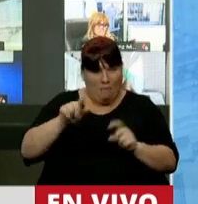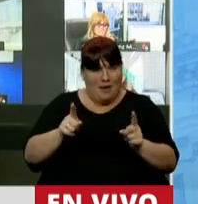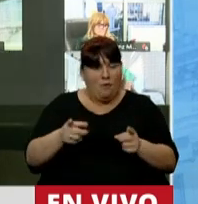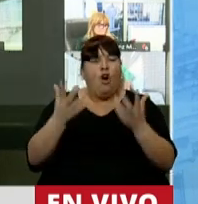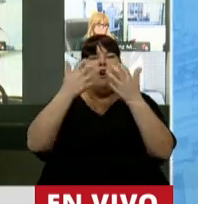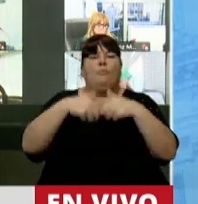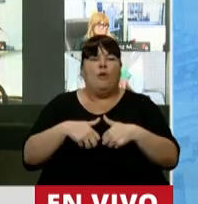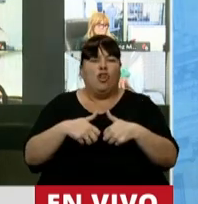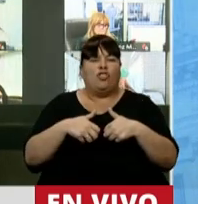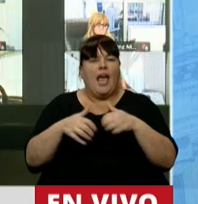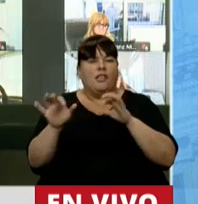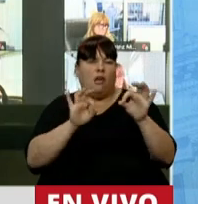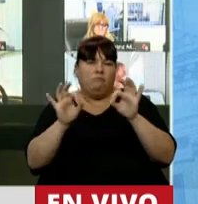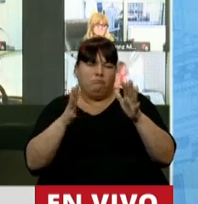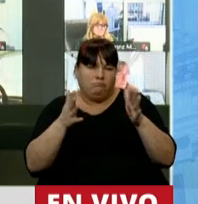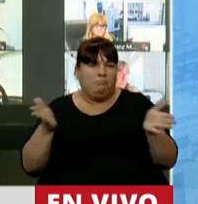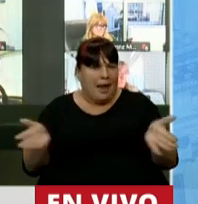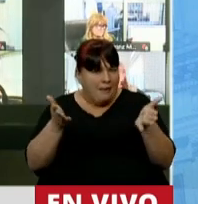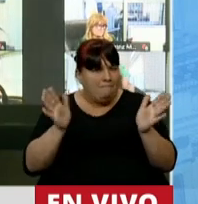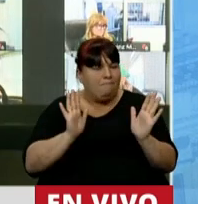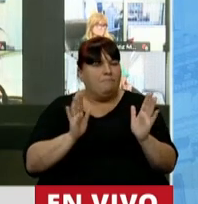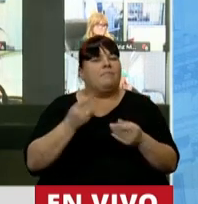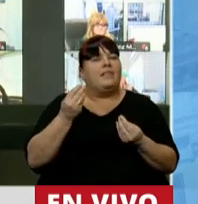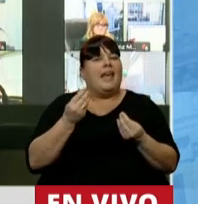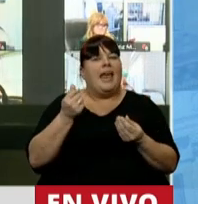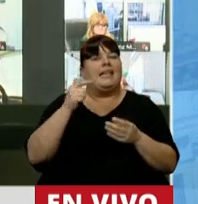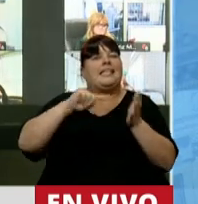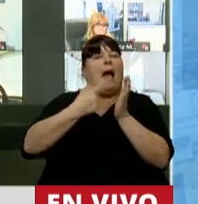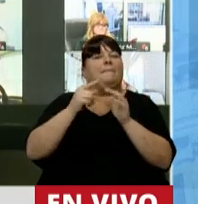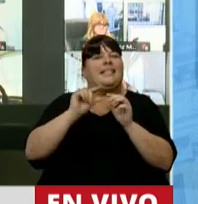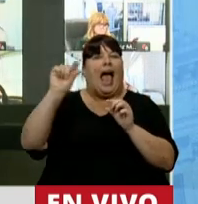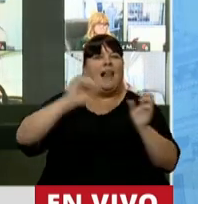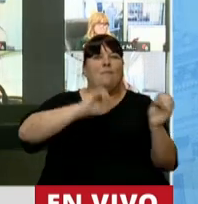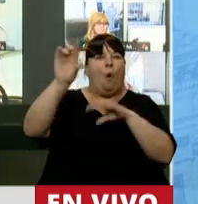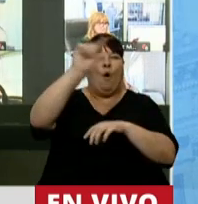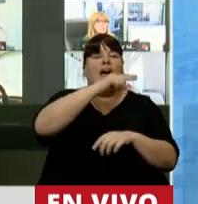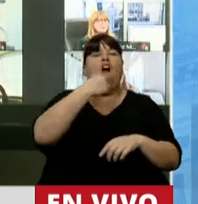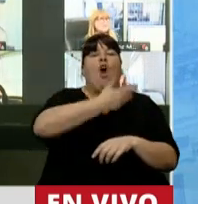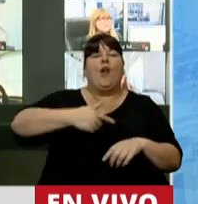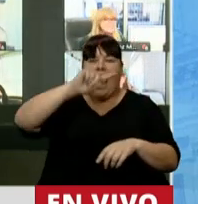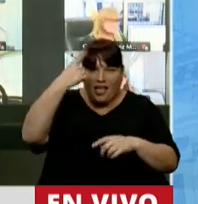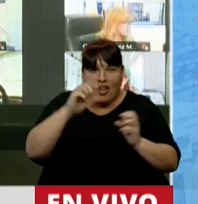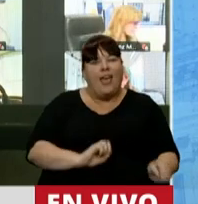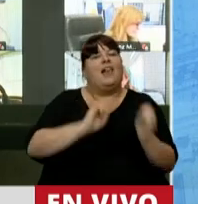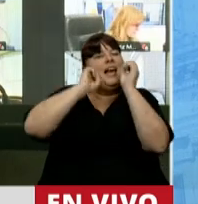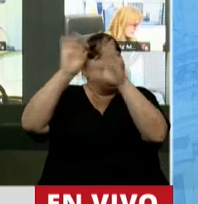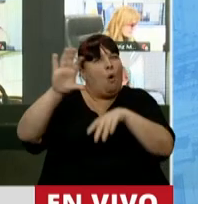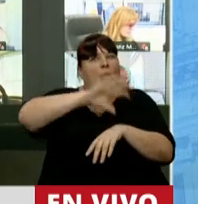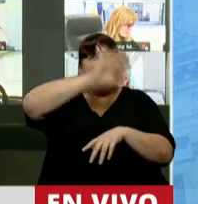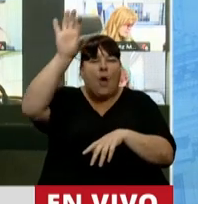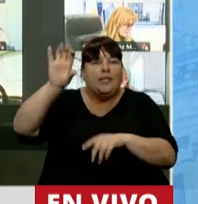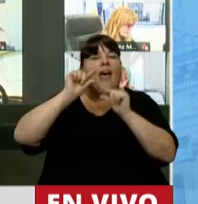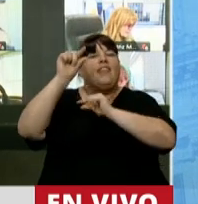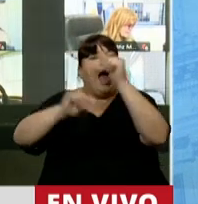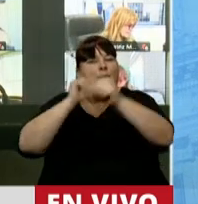un proyecto estimulante. El tema de las capitales, el tema de que el gobierno nacional se traslade y